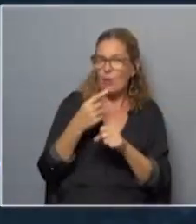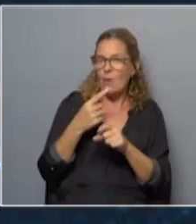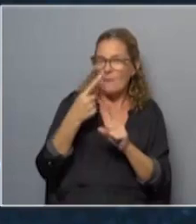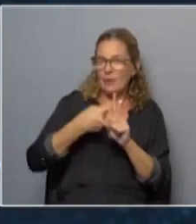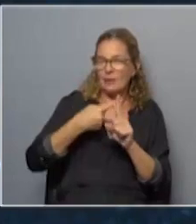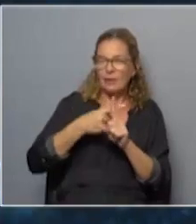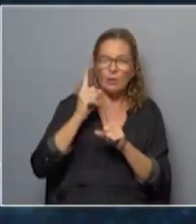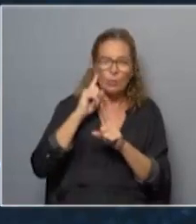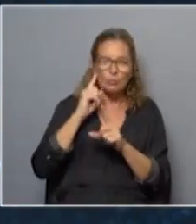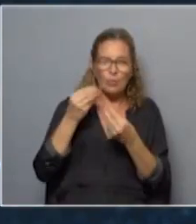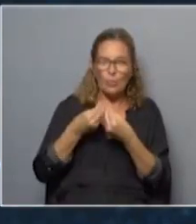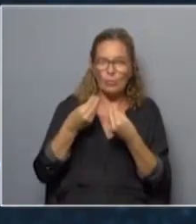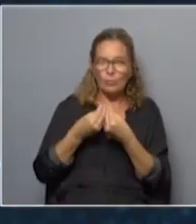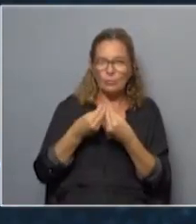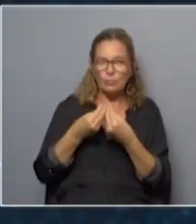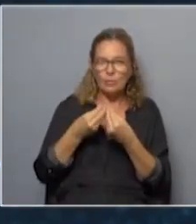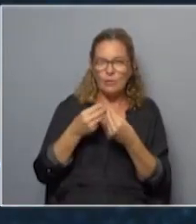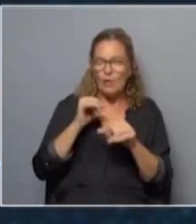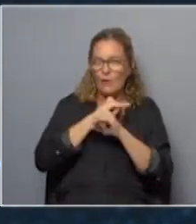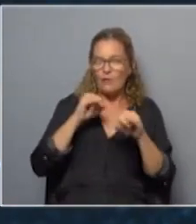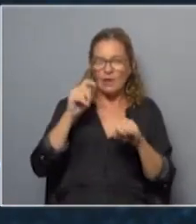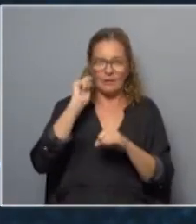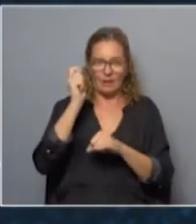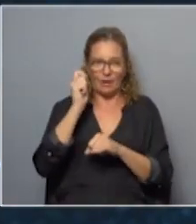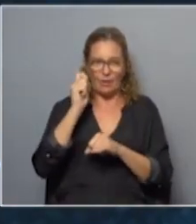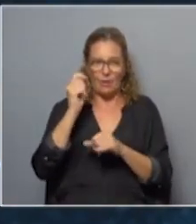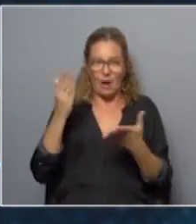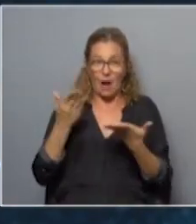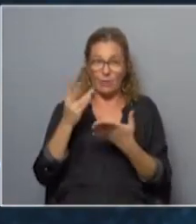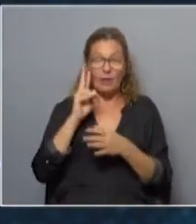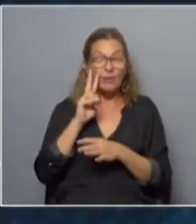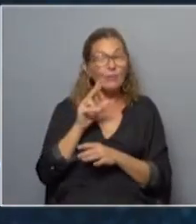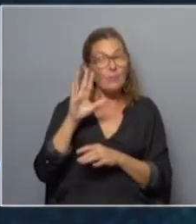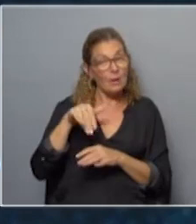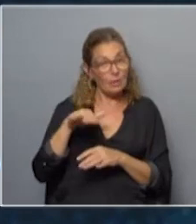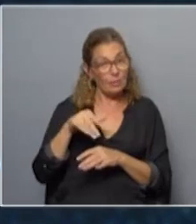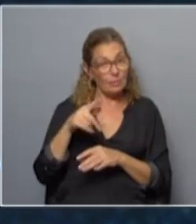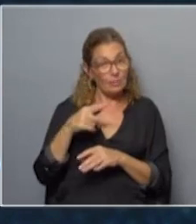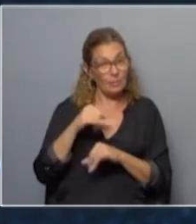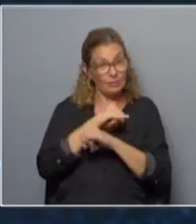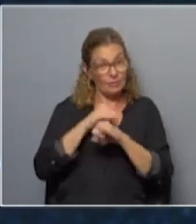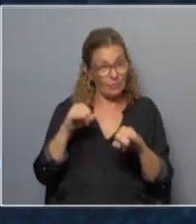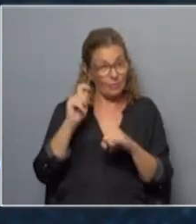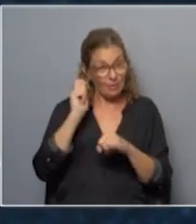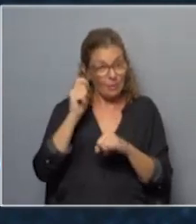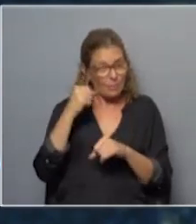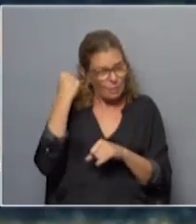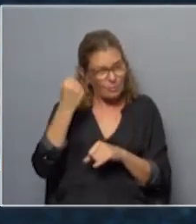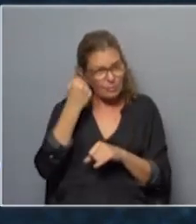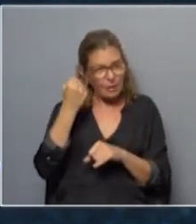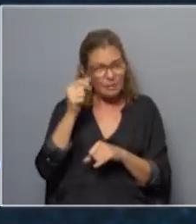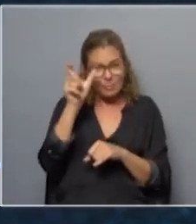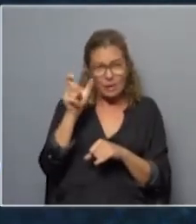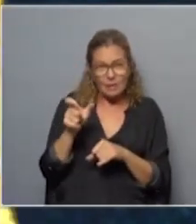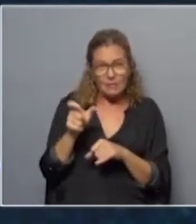aquello de que se acabó el recreo que ahora se ve menos pero lo que se acabó el recreo era muy importante incluso para gente que